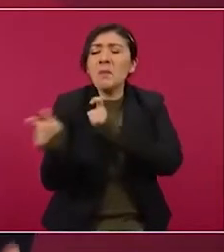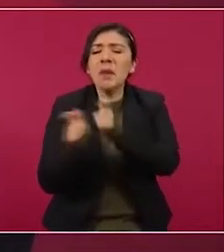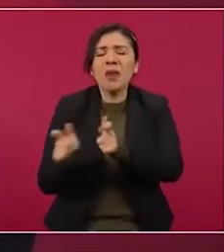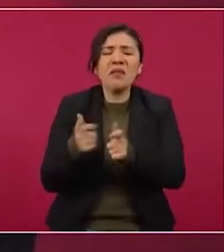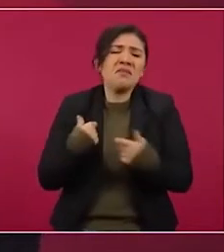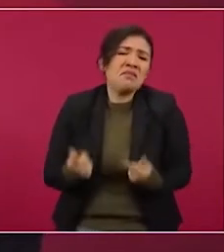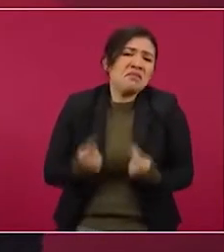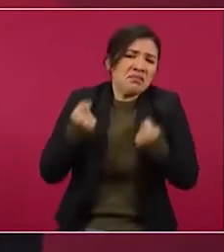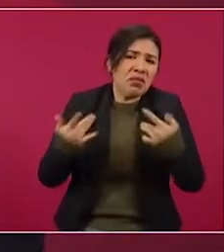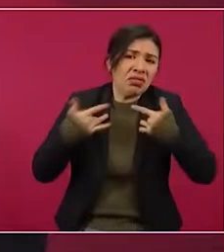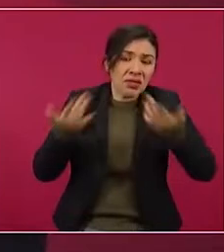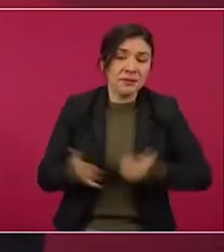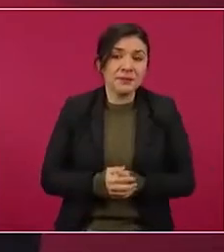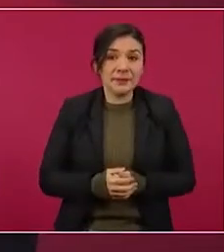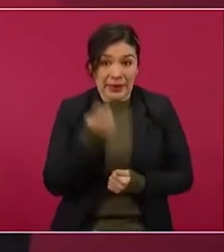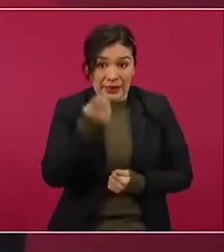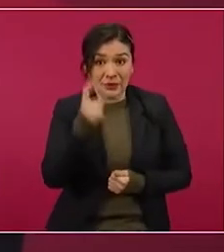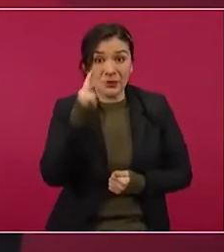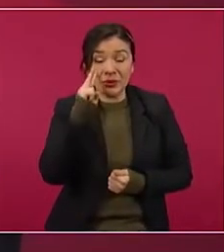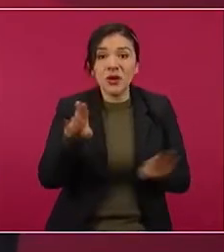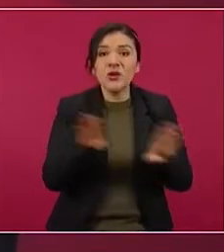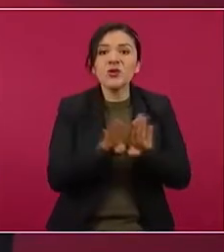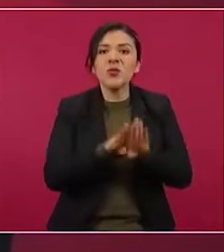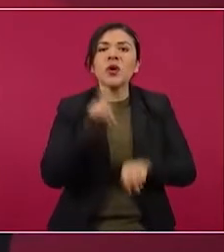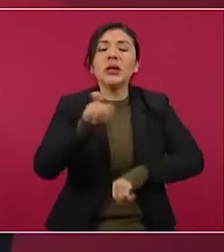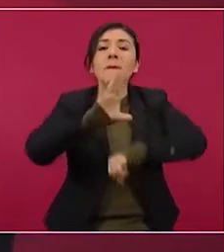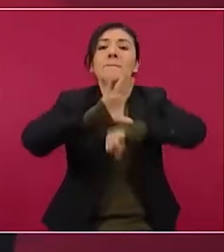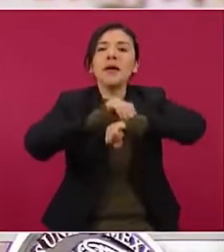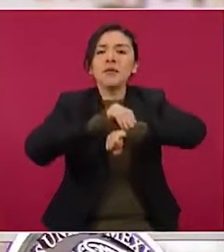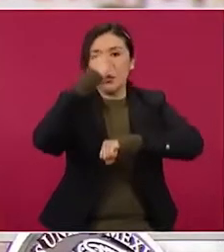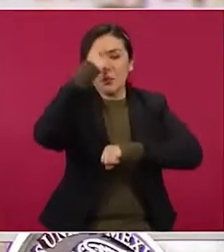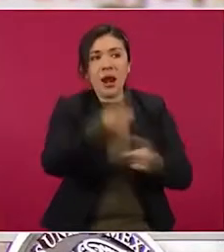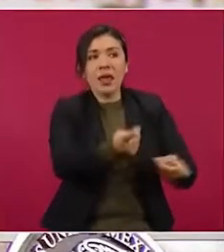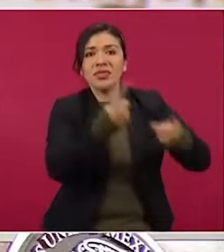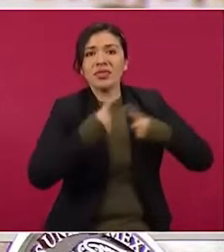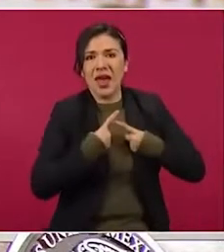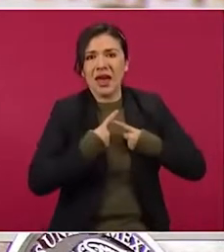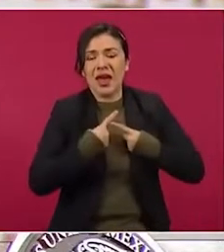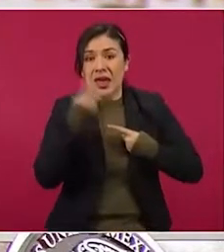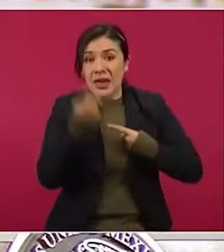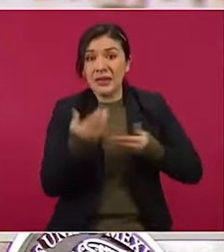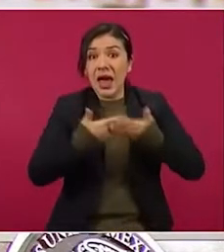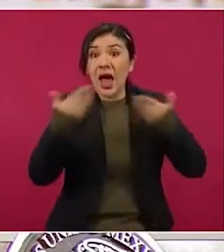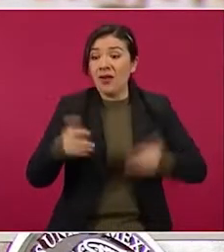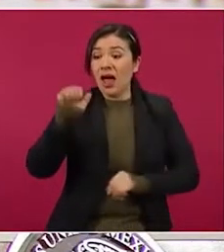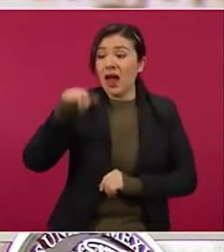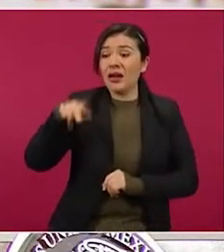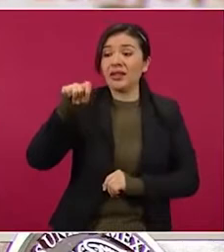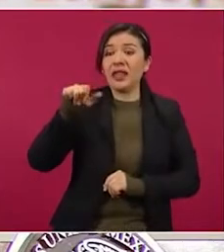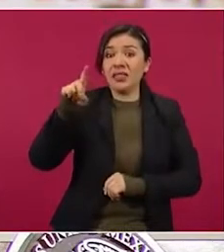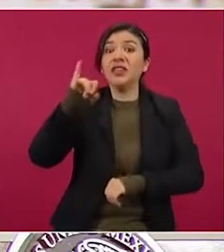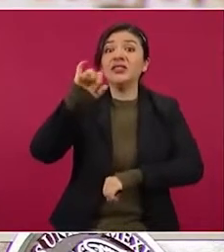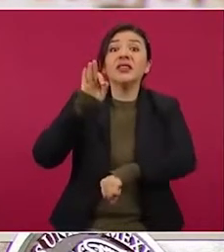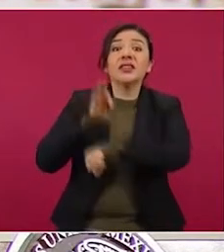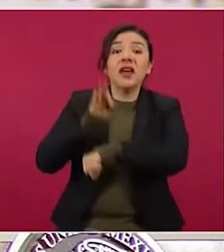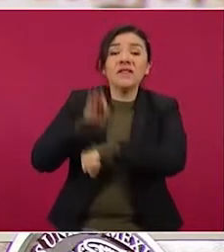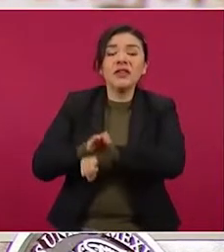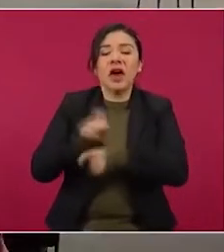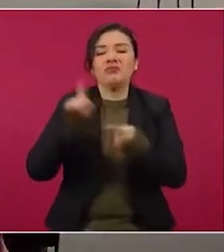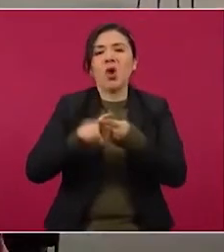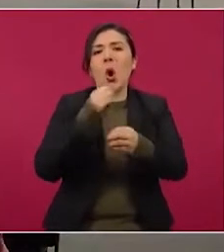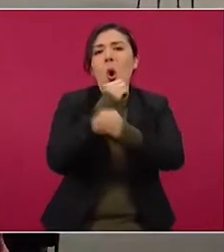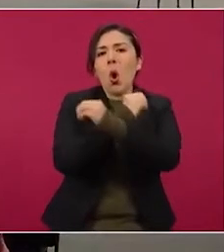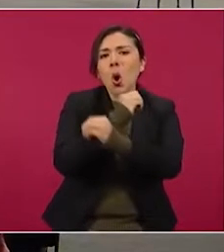Para entender esto, veamos lo que son los permisos de autoabasto que hoy defiende la ANTAD y cadenas de tiendas como